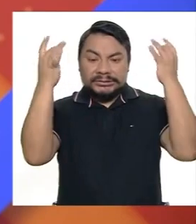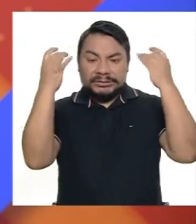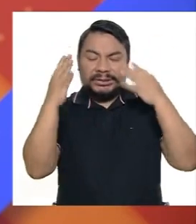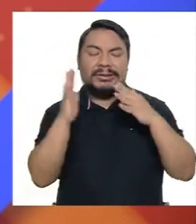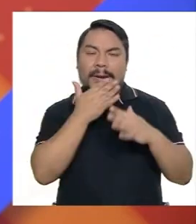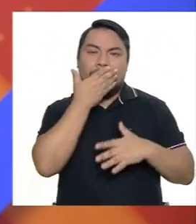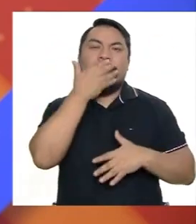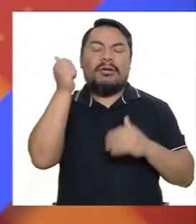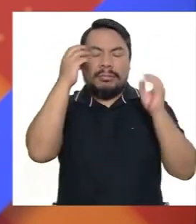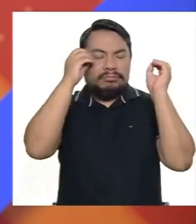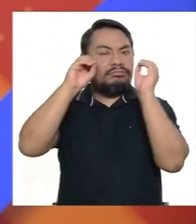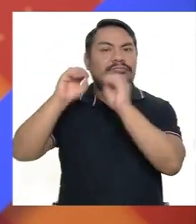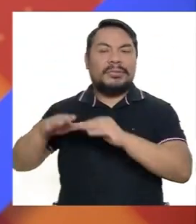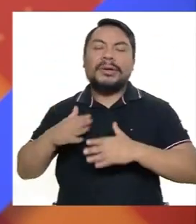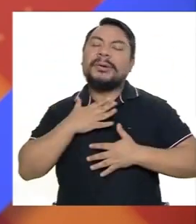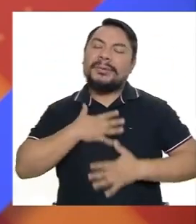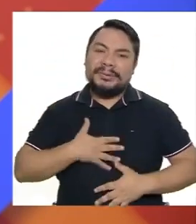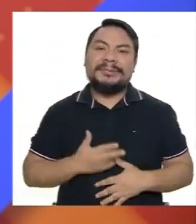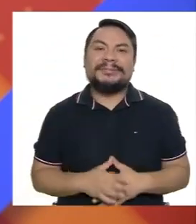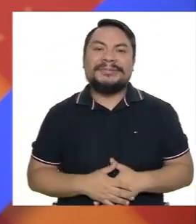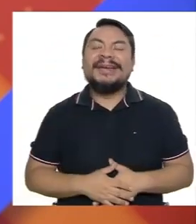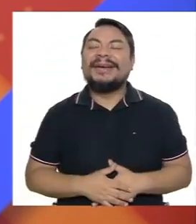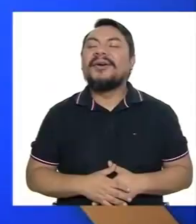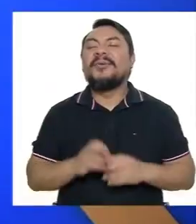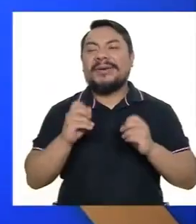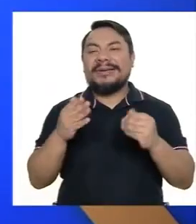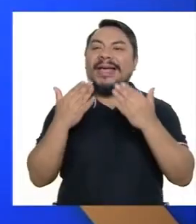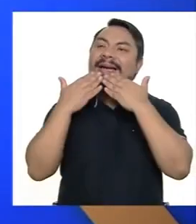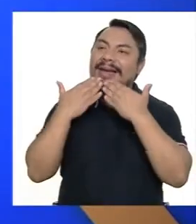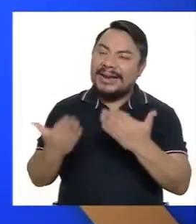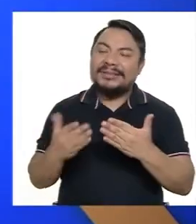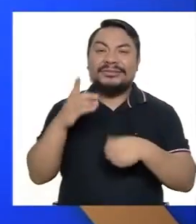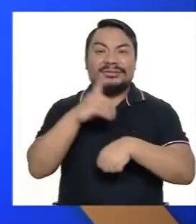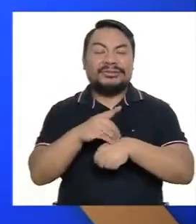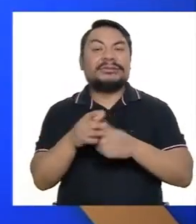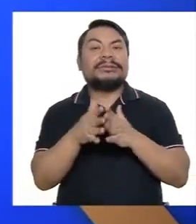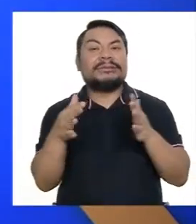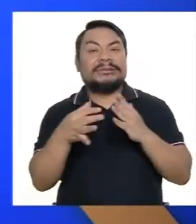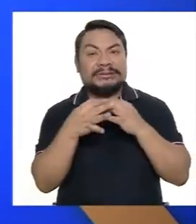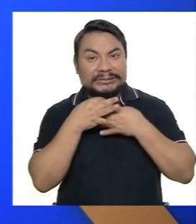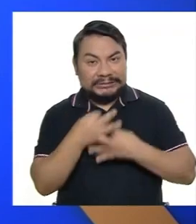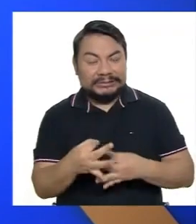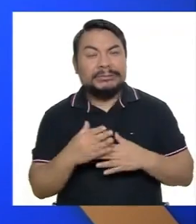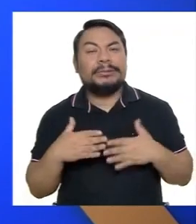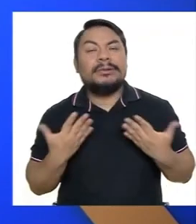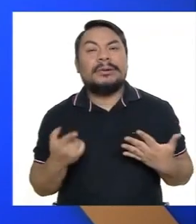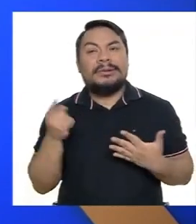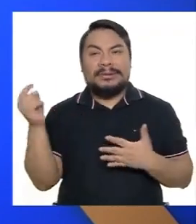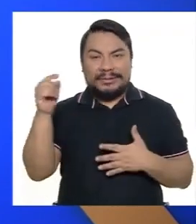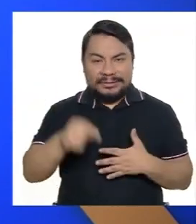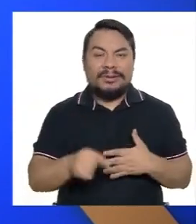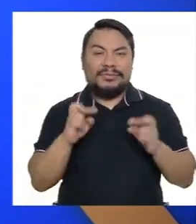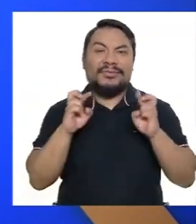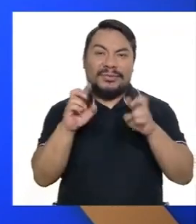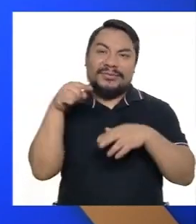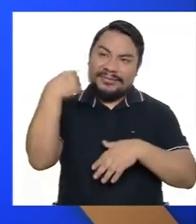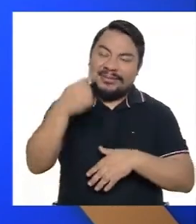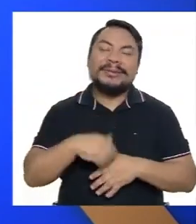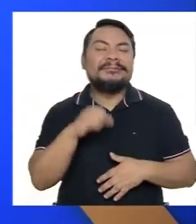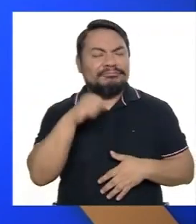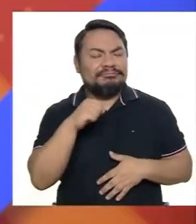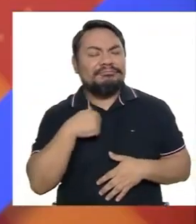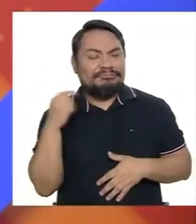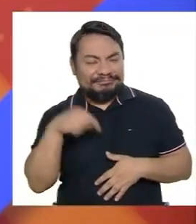una vida sin estrés es lo mejor que nos puede pasar. Muchas gracias, doctor. Muy interesante. Y espero tenerlo aquí en el programa en otra oportunidad.